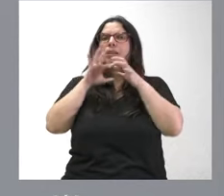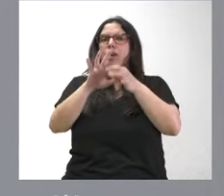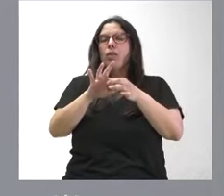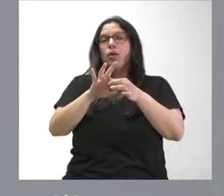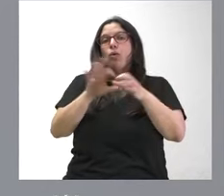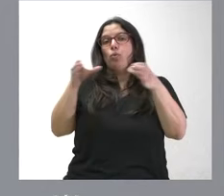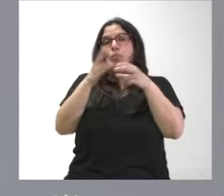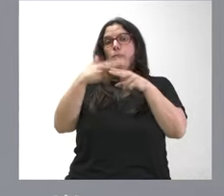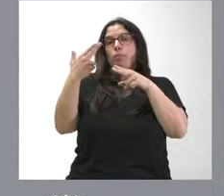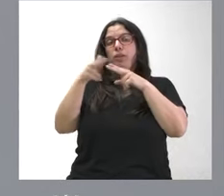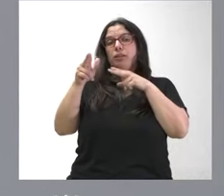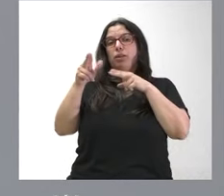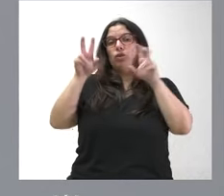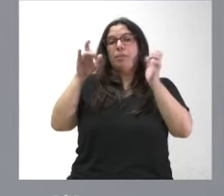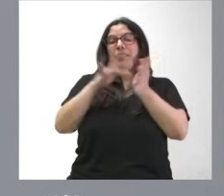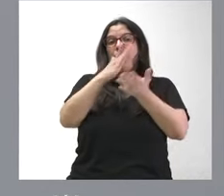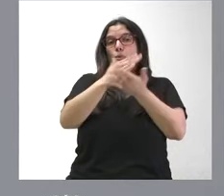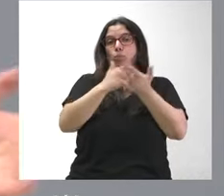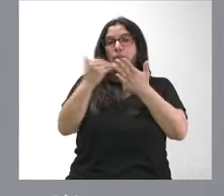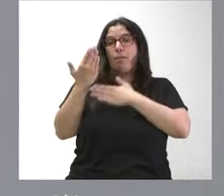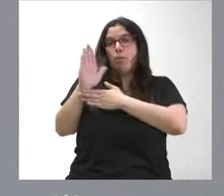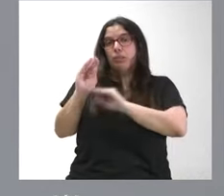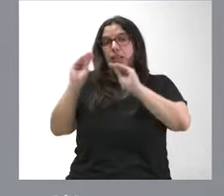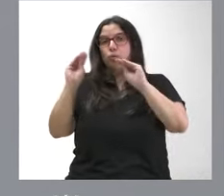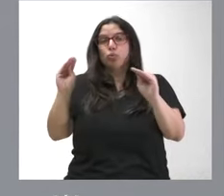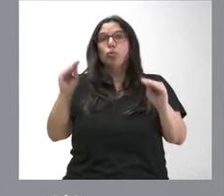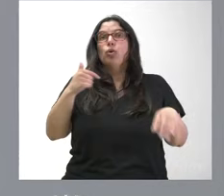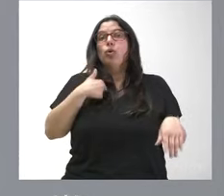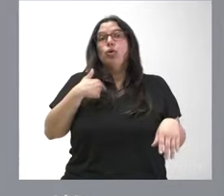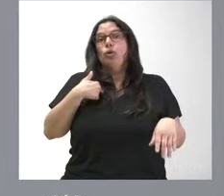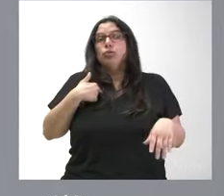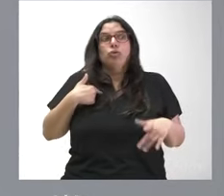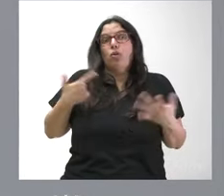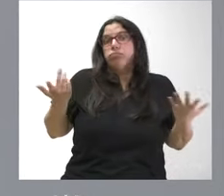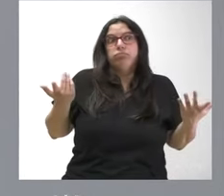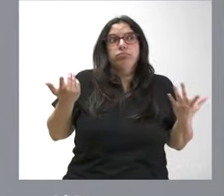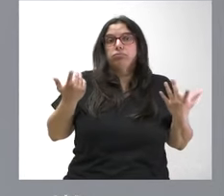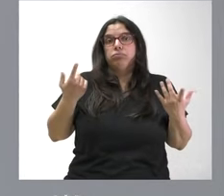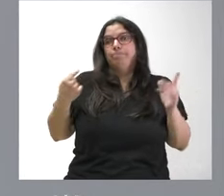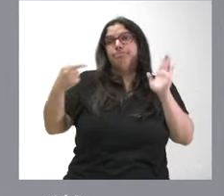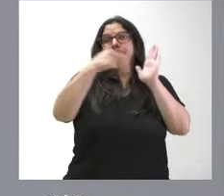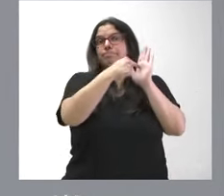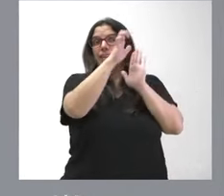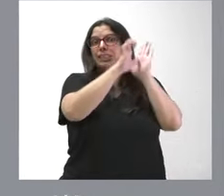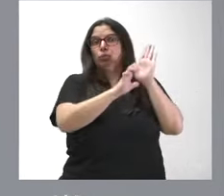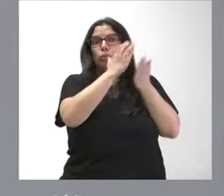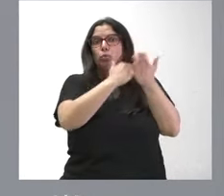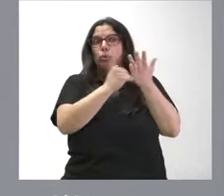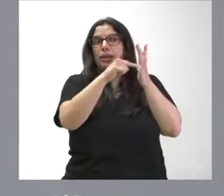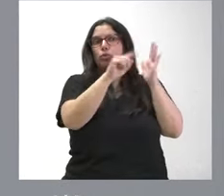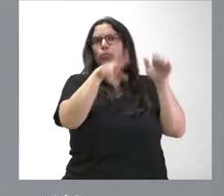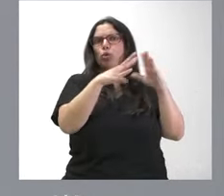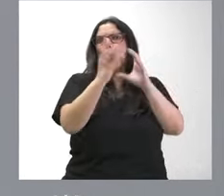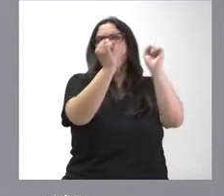de un grupo político en relación al día de la comunidad Yo aquí tengo que remitirme al consenso estatutario El estatuto de autonomía es fruto del